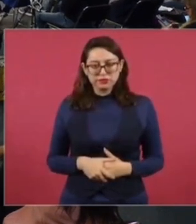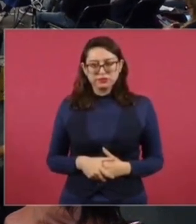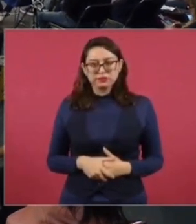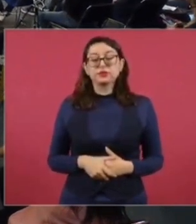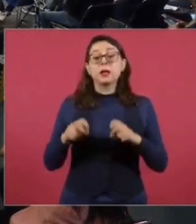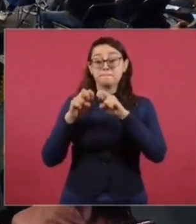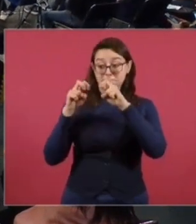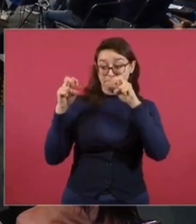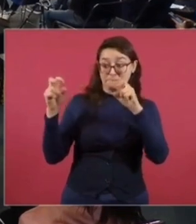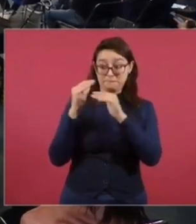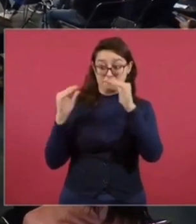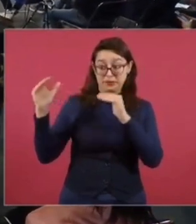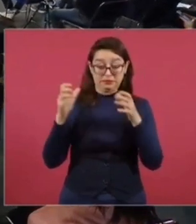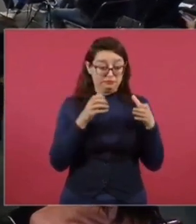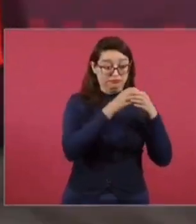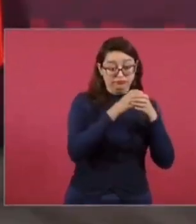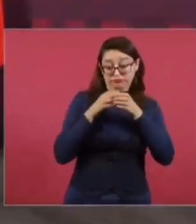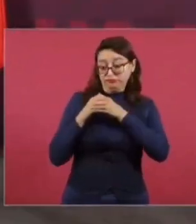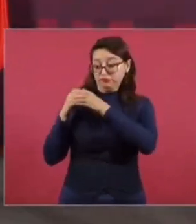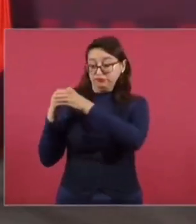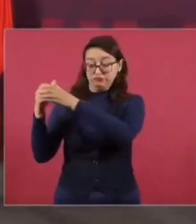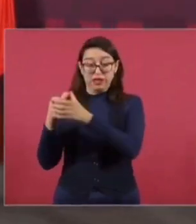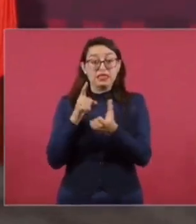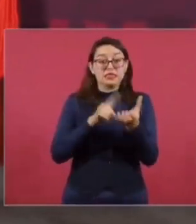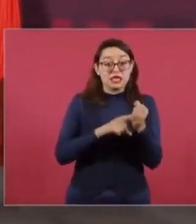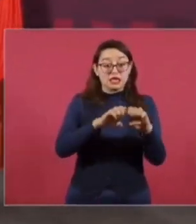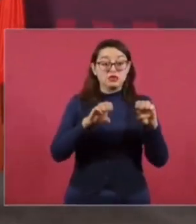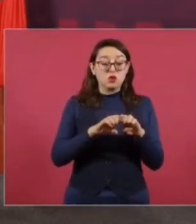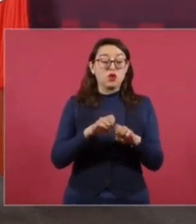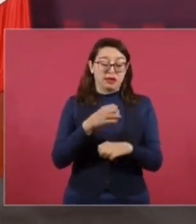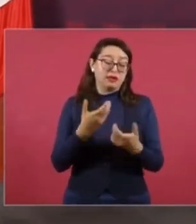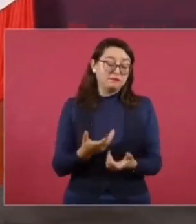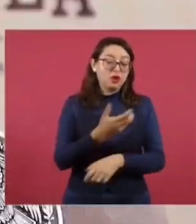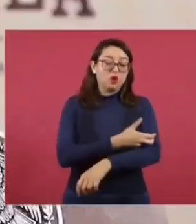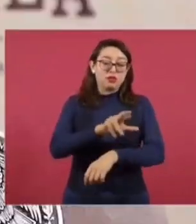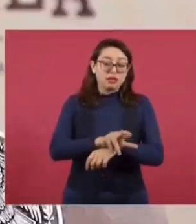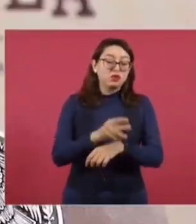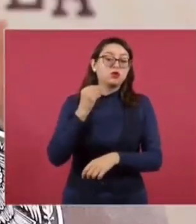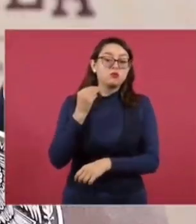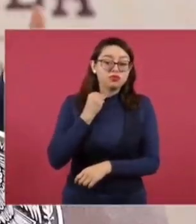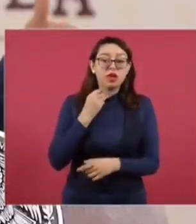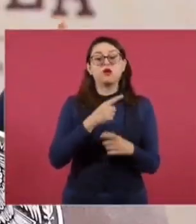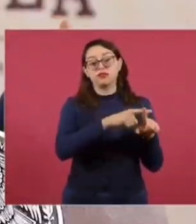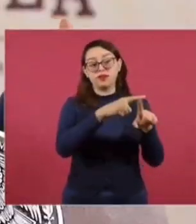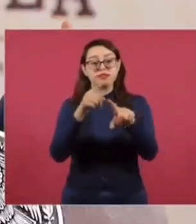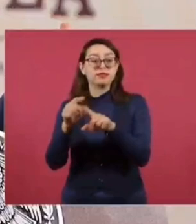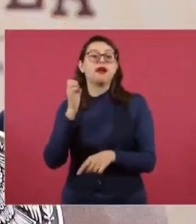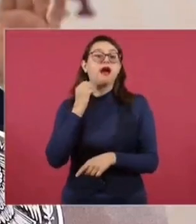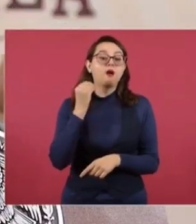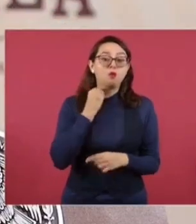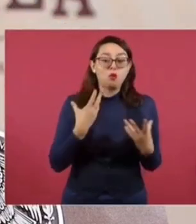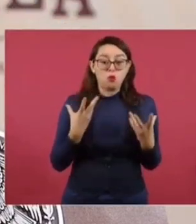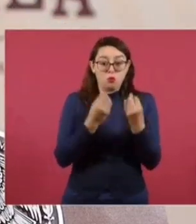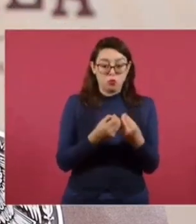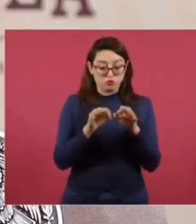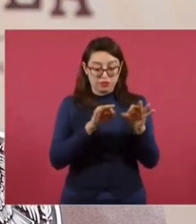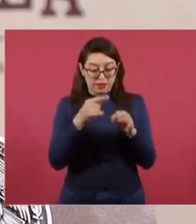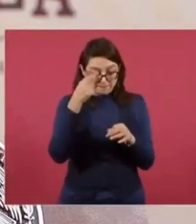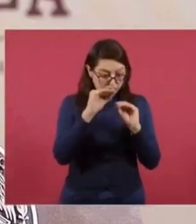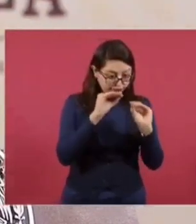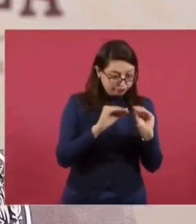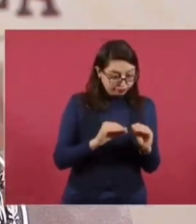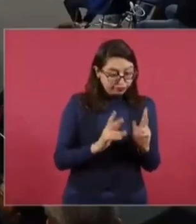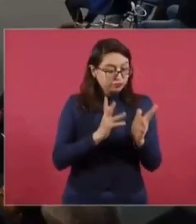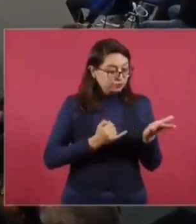Bueno, cada ministro tiene una ponencia. Y en la ponencia hay abogados. Hay un coordinador de ponencia. Y hay abogados que les ayudan a analizar cada uno de los asuntos. Y a proyectar las sentencias